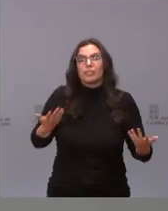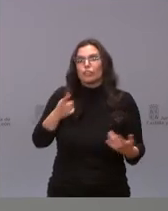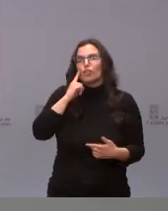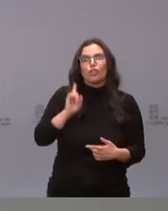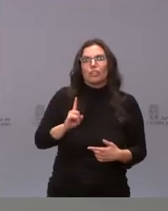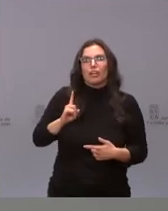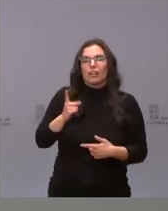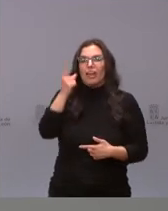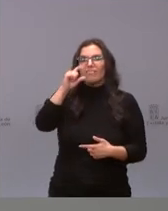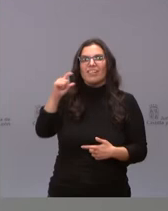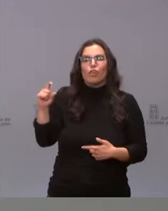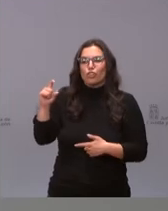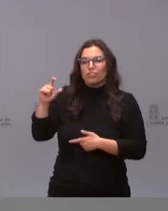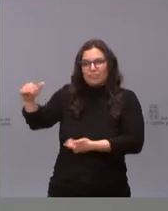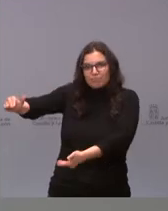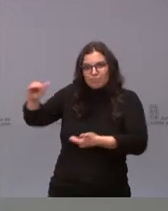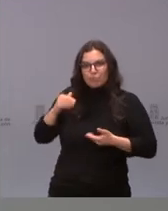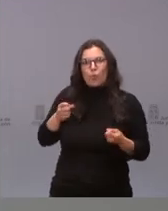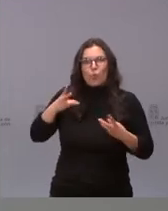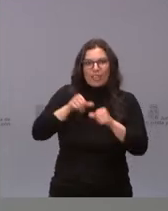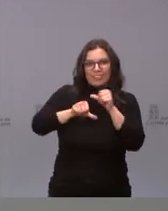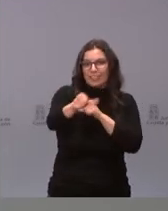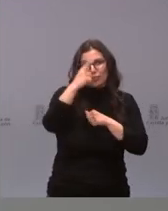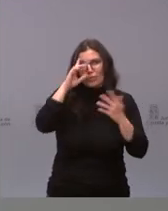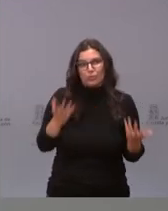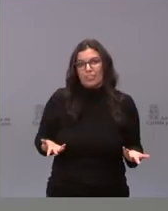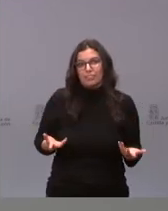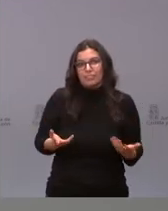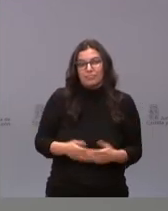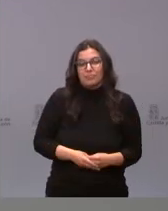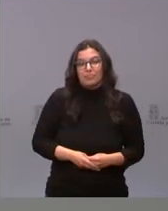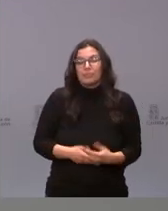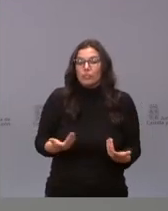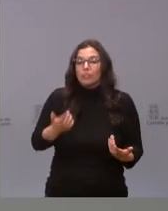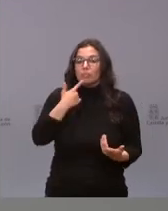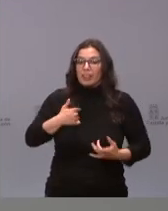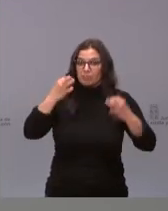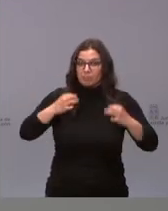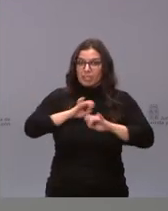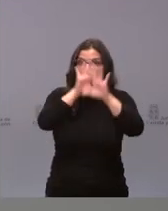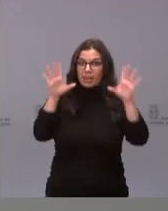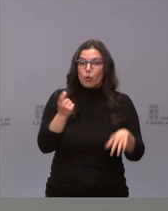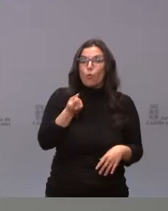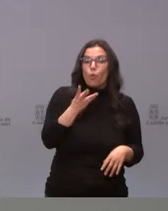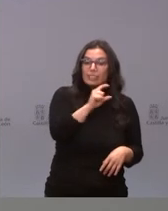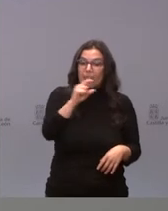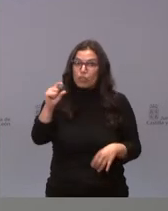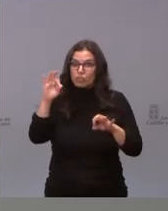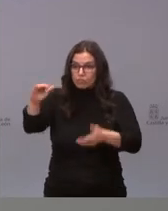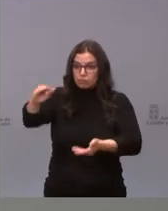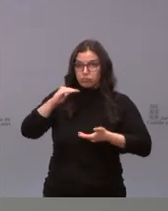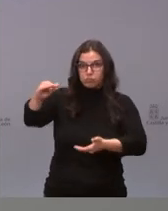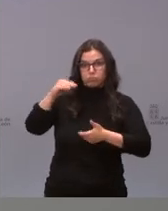vacunas que voy a recibir, que vamos a recibir en Castilla y León. Entonces, mientras no tenga claro cuántas vacunas vamos a recibir,